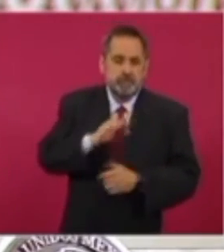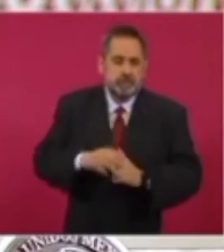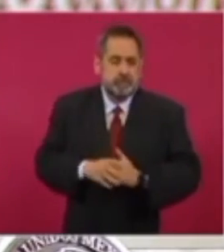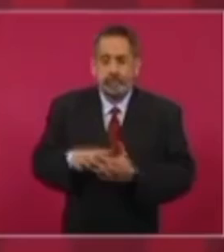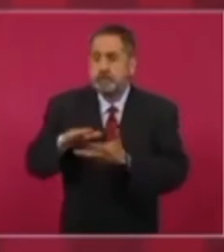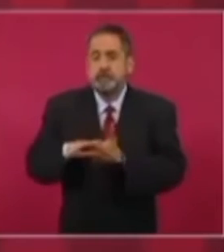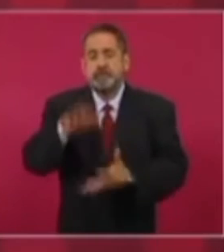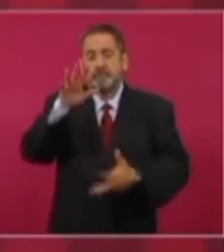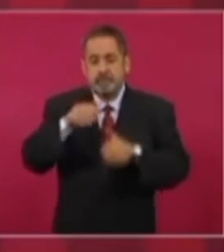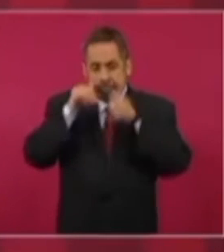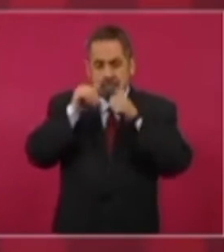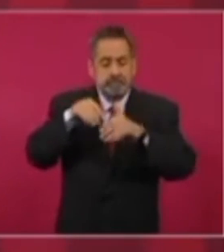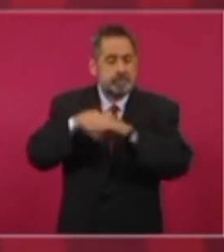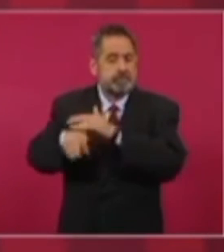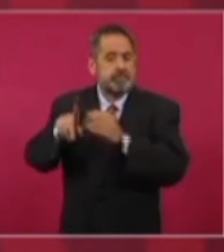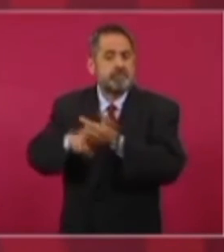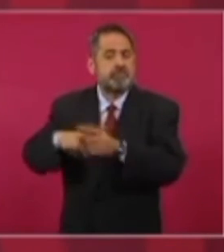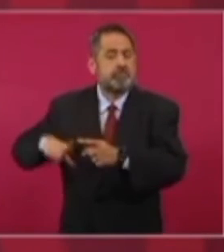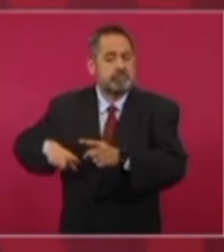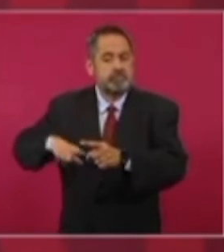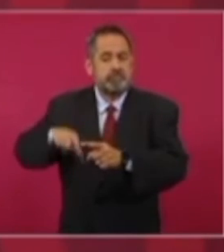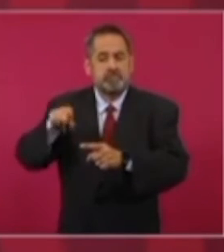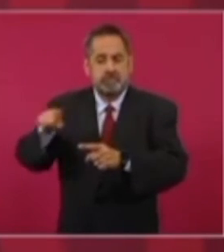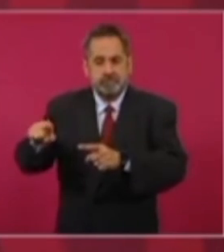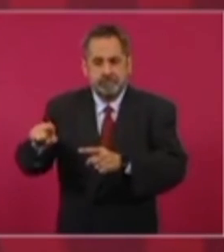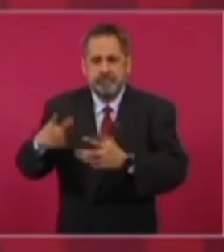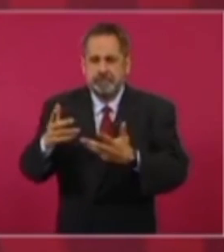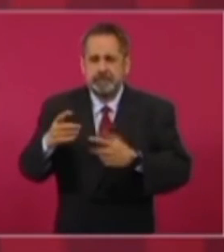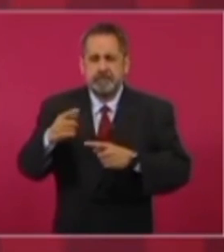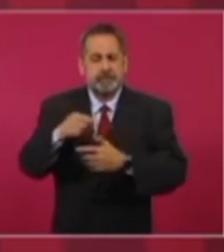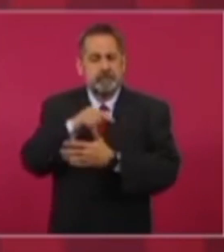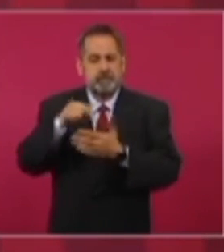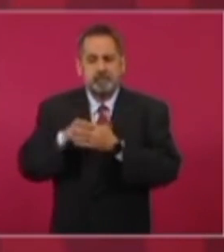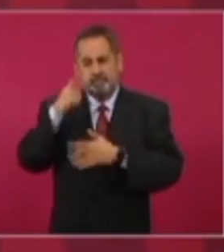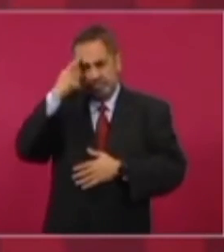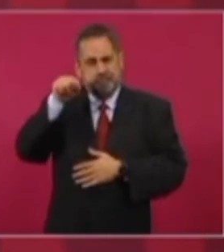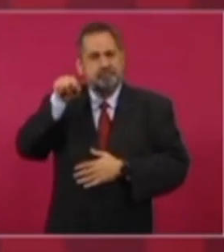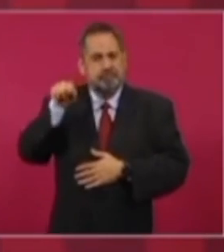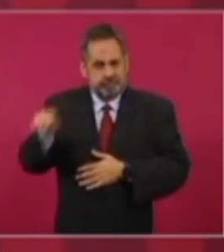gran mayoría se atienden en la medicina pública, y tendremos centros específicos donde va a ser utilizado.